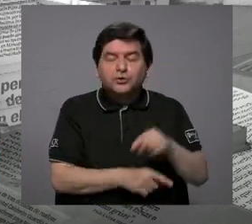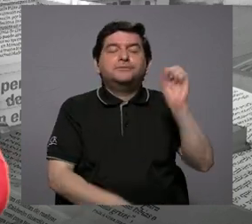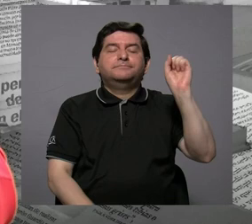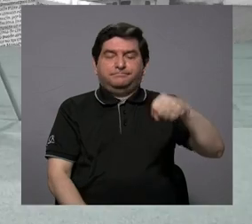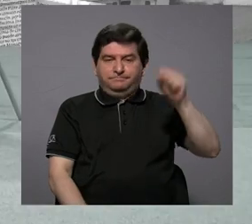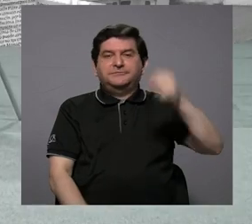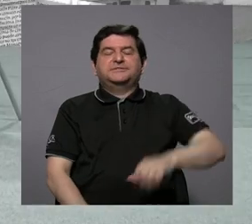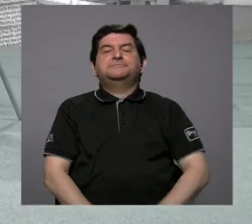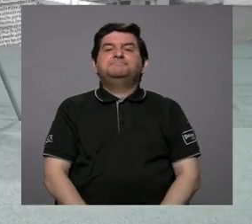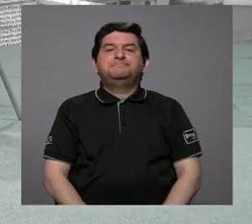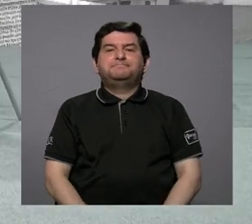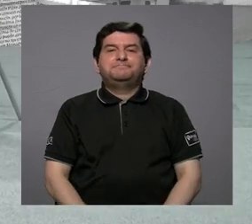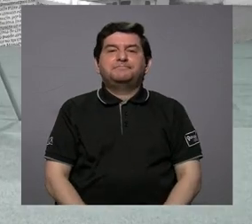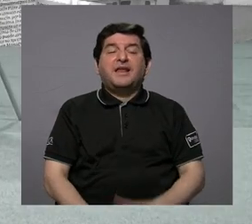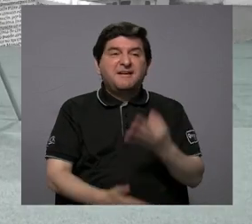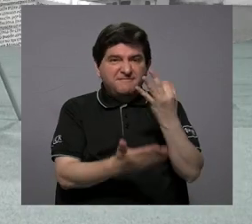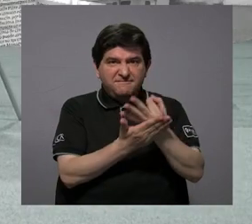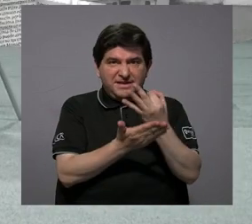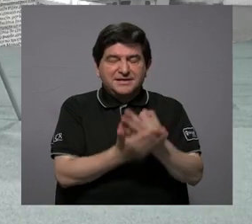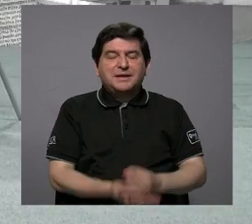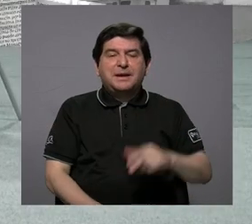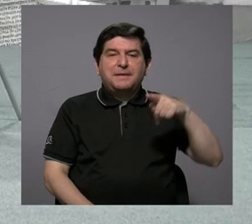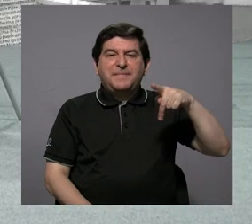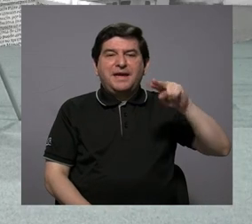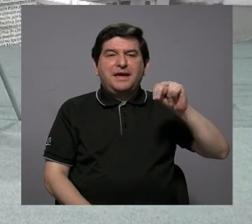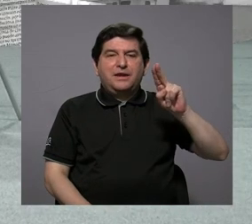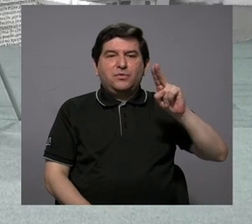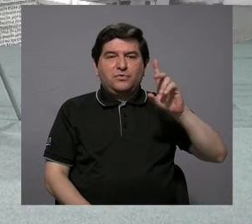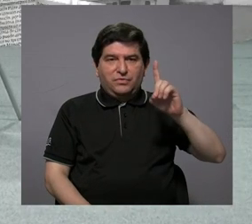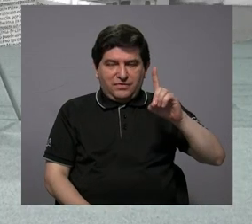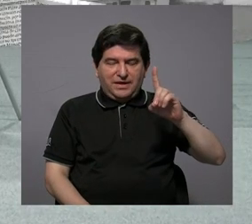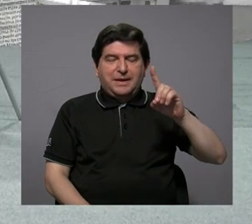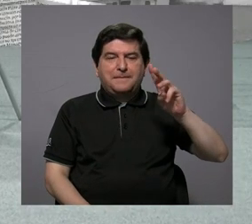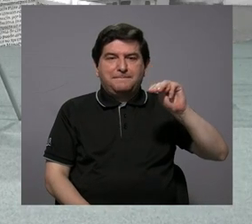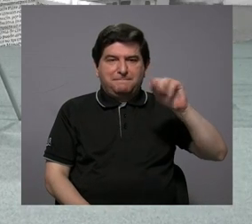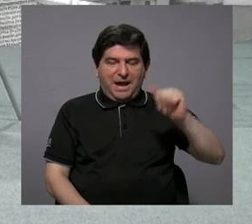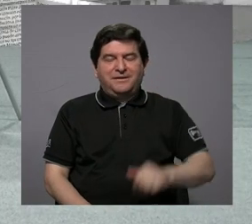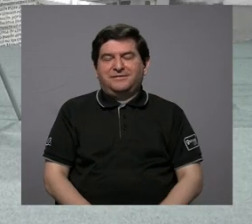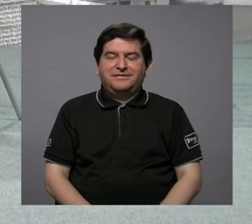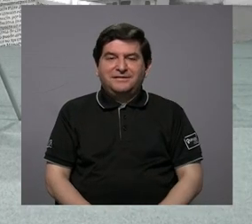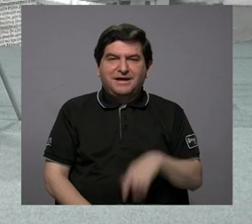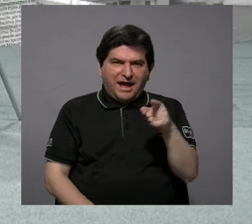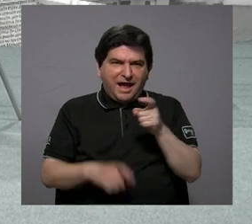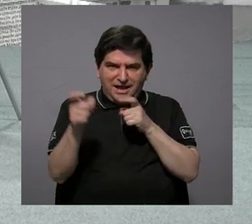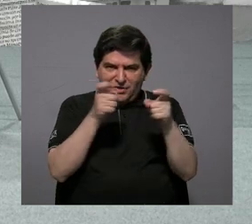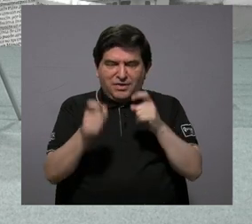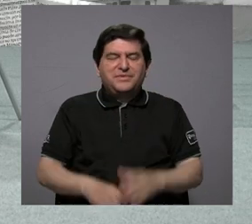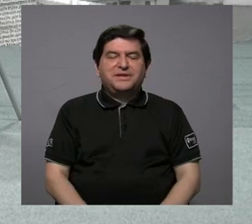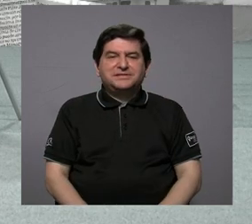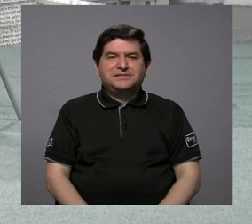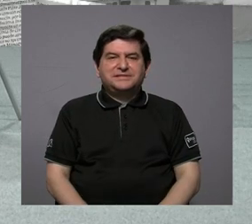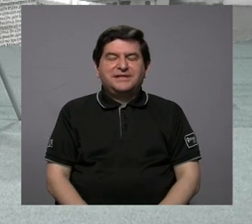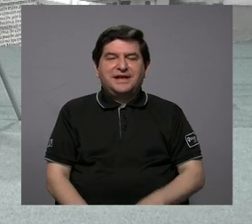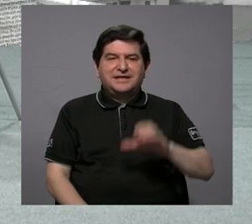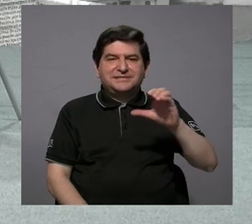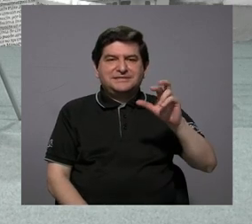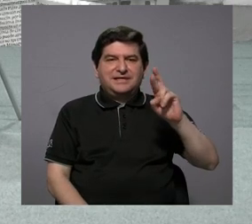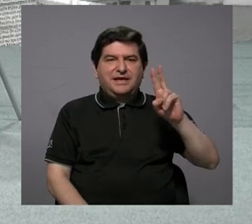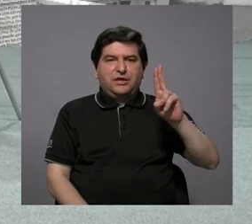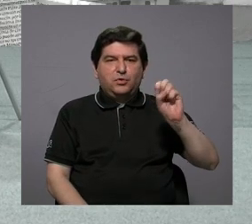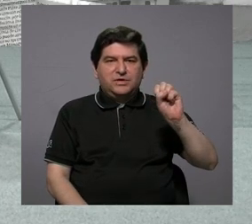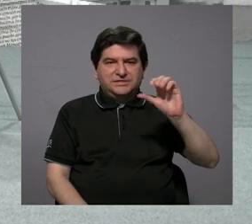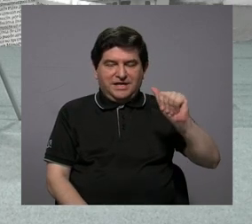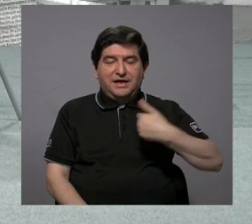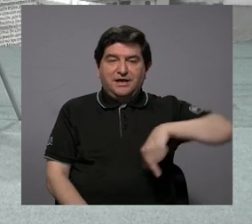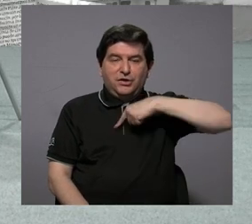Exactamente. Bueno, en realidad está financiado por el PENUMA. Por el PENUMA, pero lo administra es CRUSA y nosotros somos el